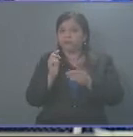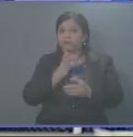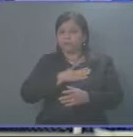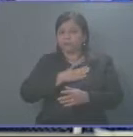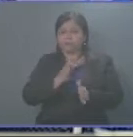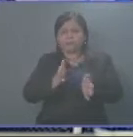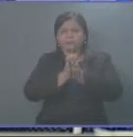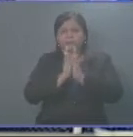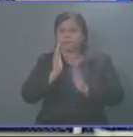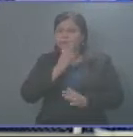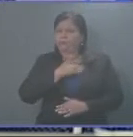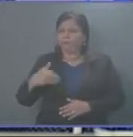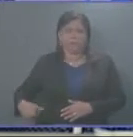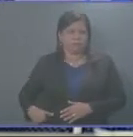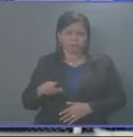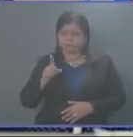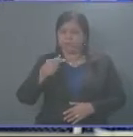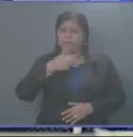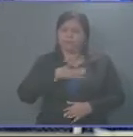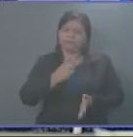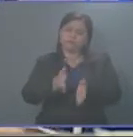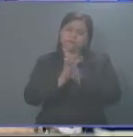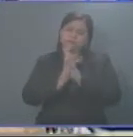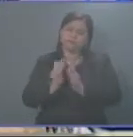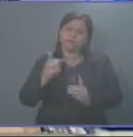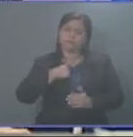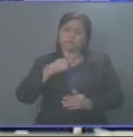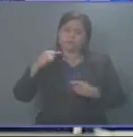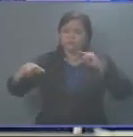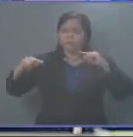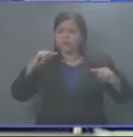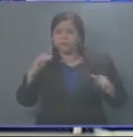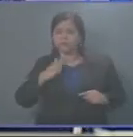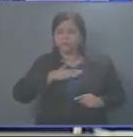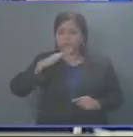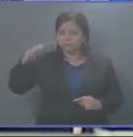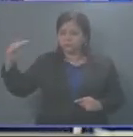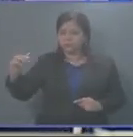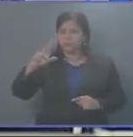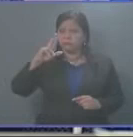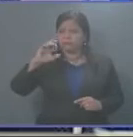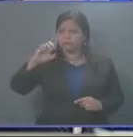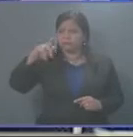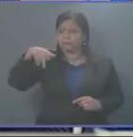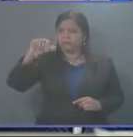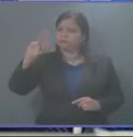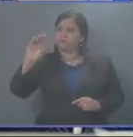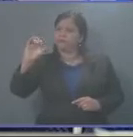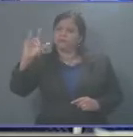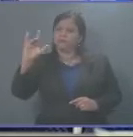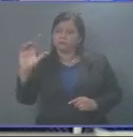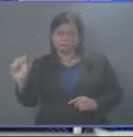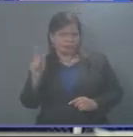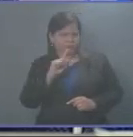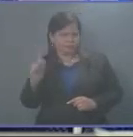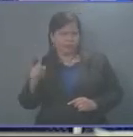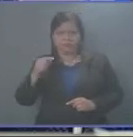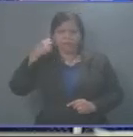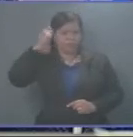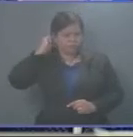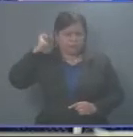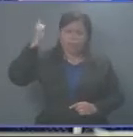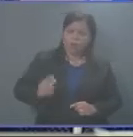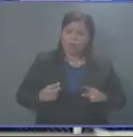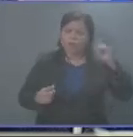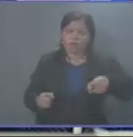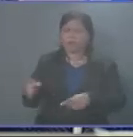como jefe de gobierno, sino como jefe de Estado. Esta es una república, compañeros diputados, no se trata de un emperador, y